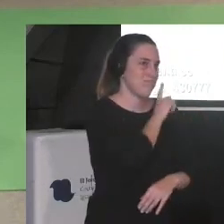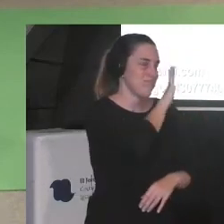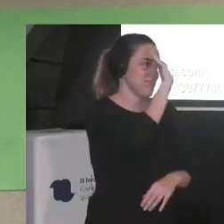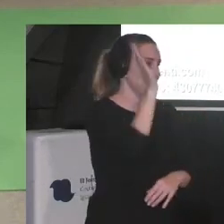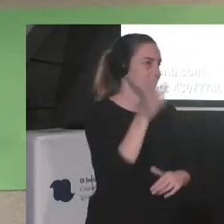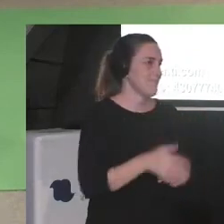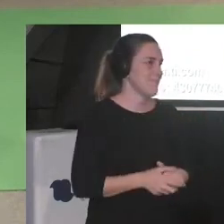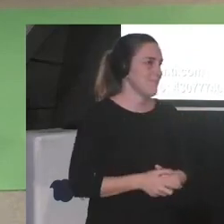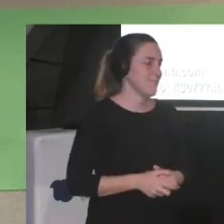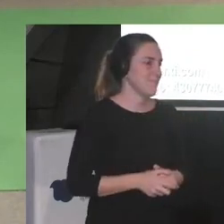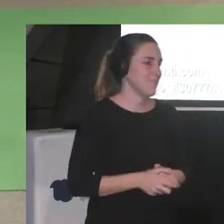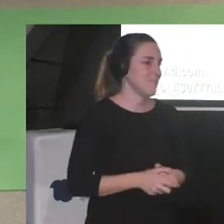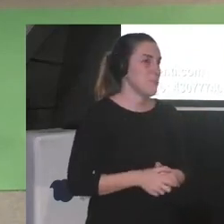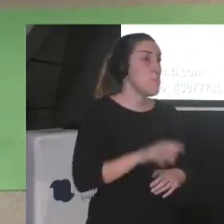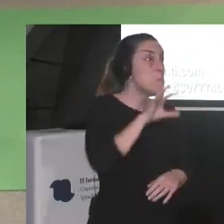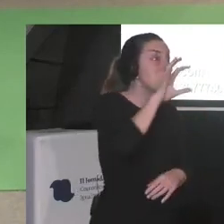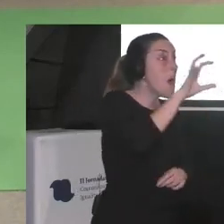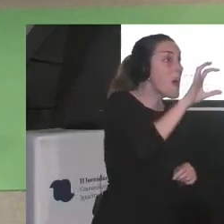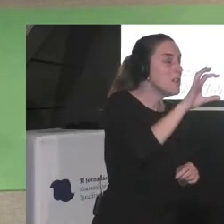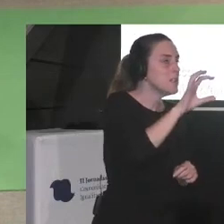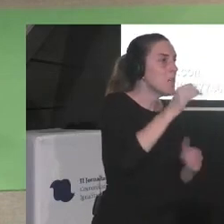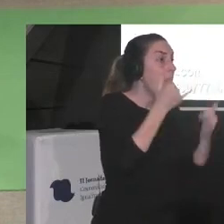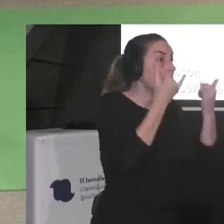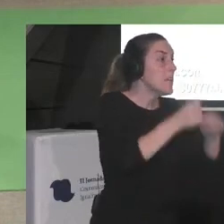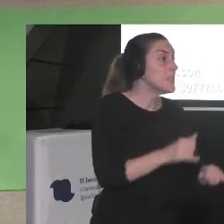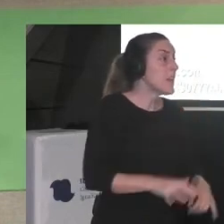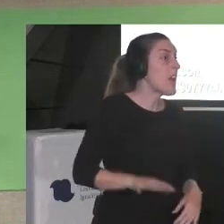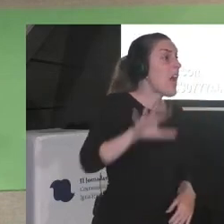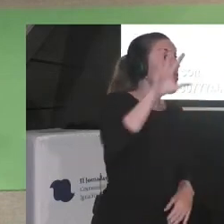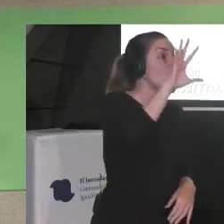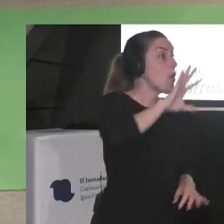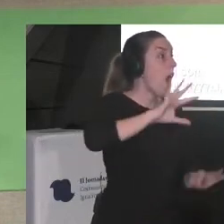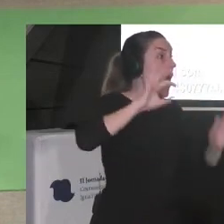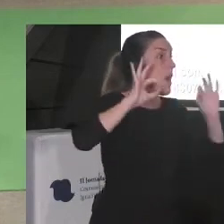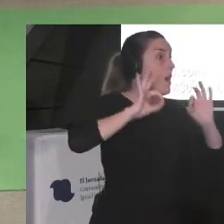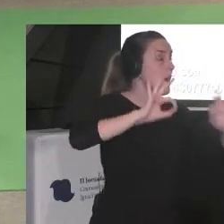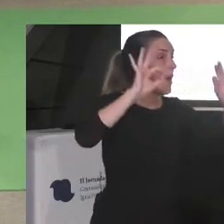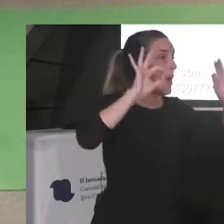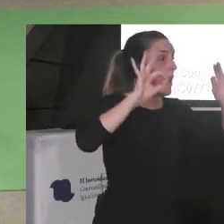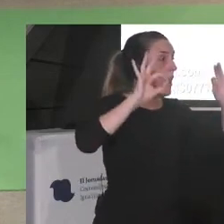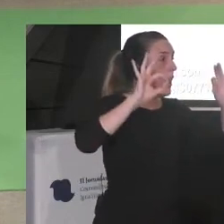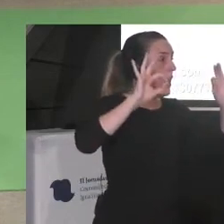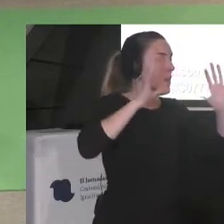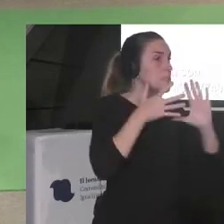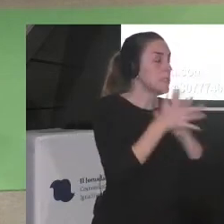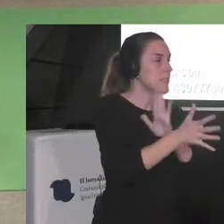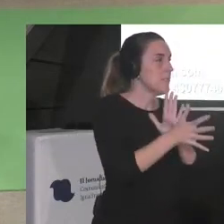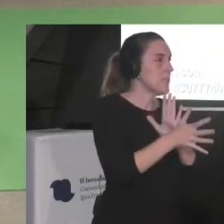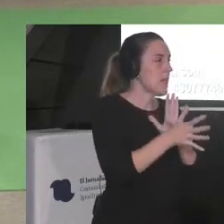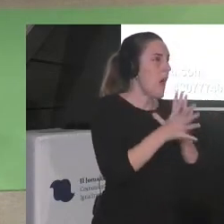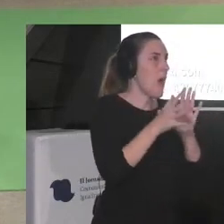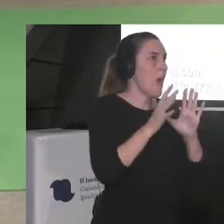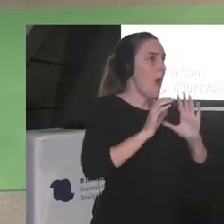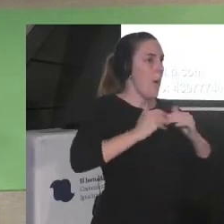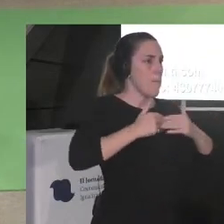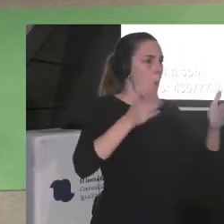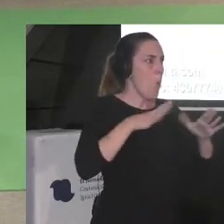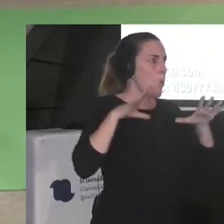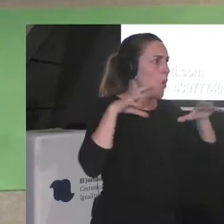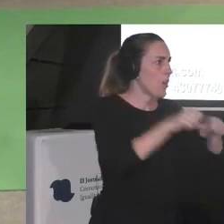que un país celebre su fiesta nacional ¿no? el día que inicia la colonización